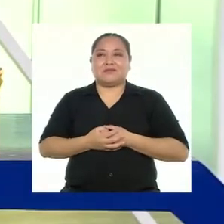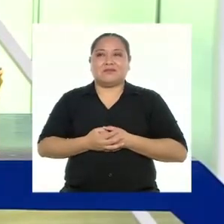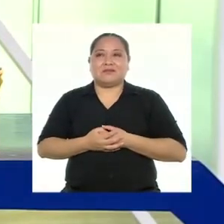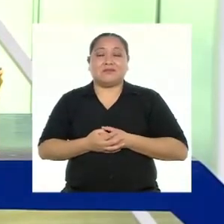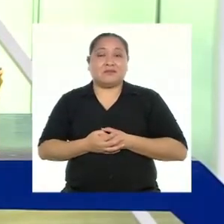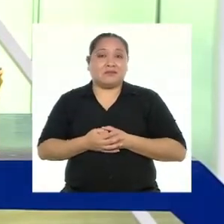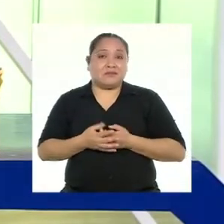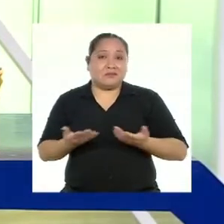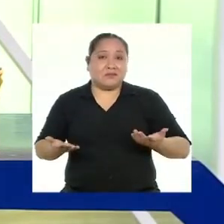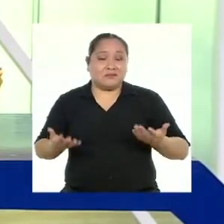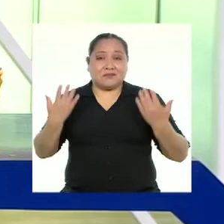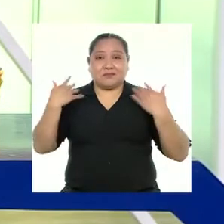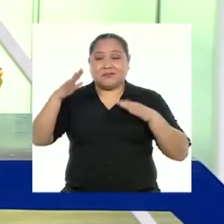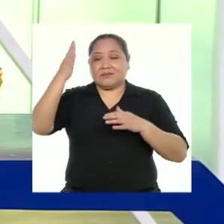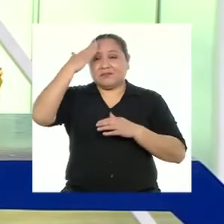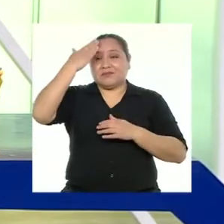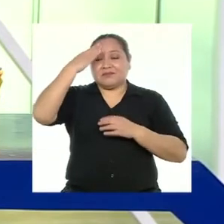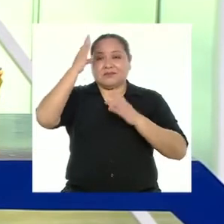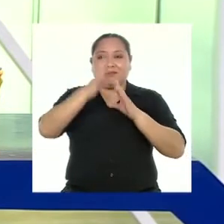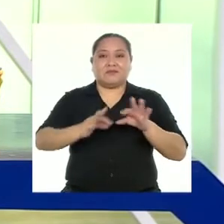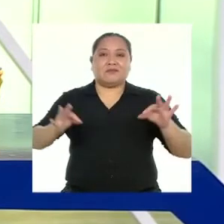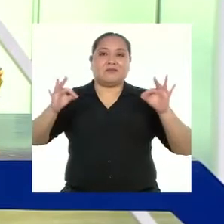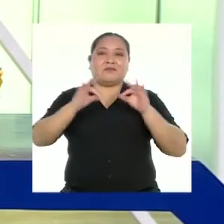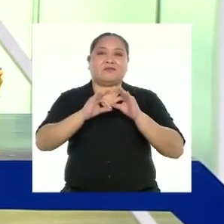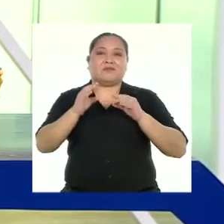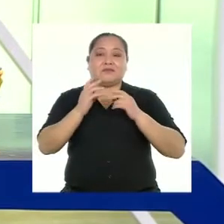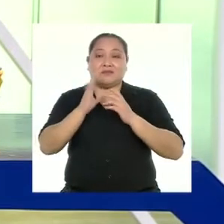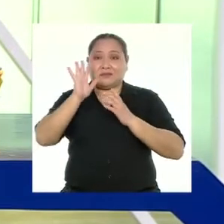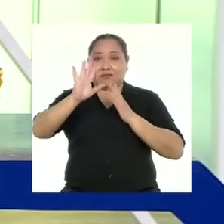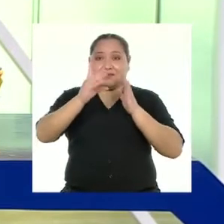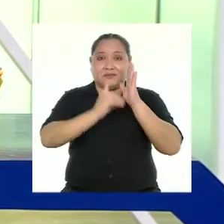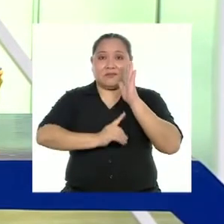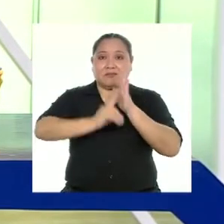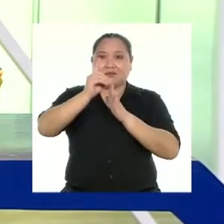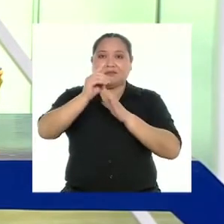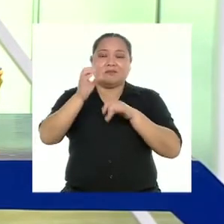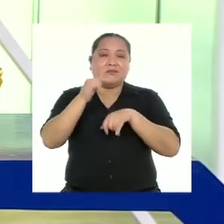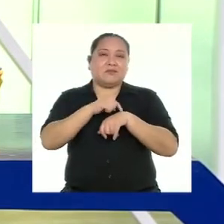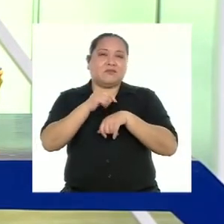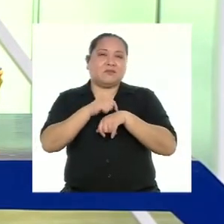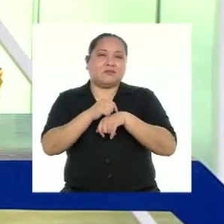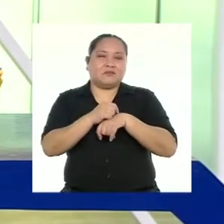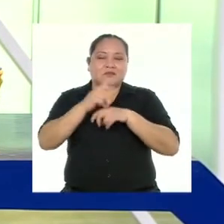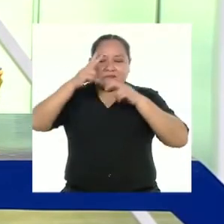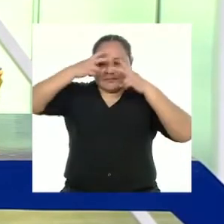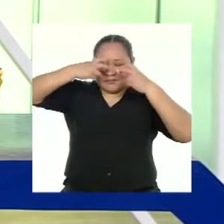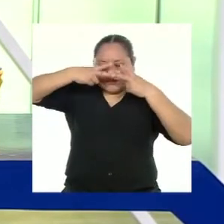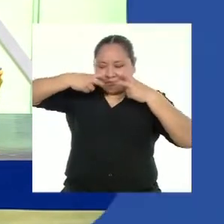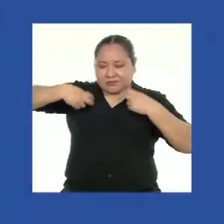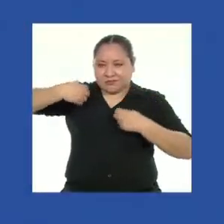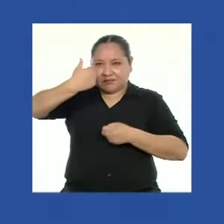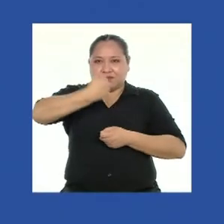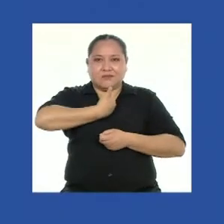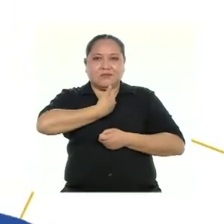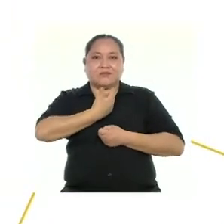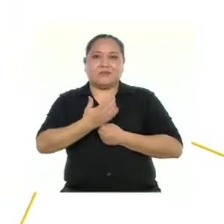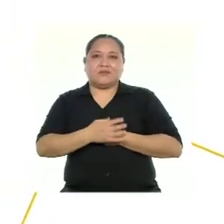Ahora, ya sabemos lo importante que es para nuestro desarrollo que nos tomemos un tiempo para hacer un análisis FODA personal.